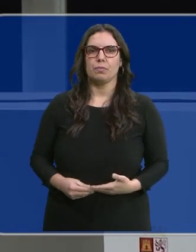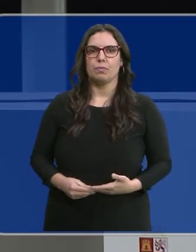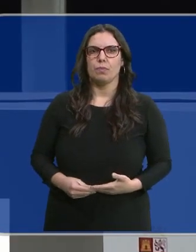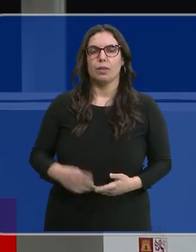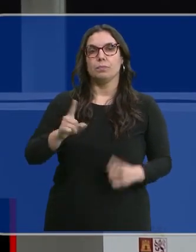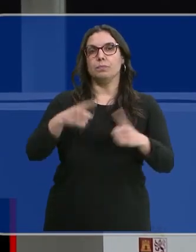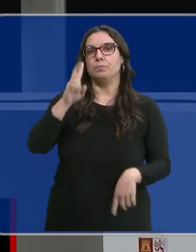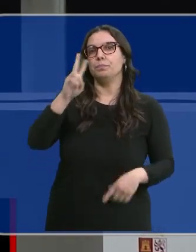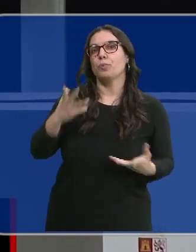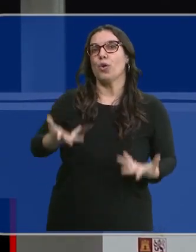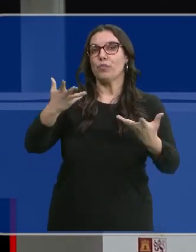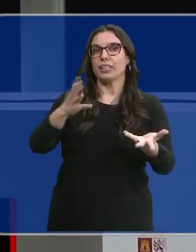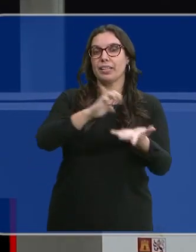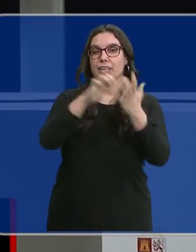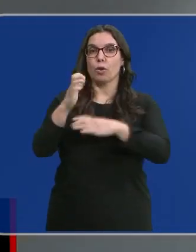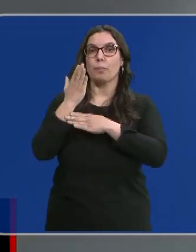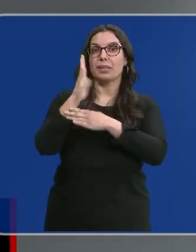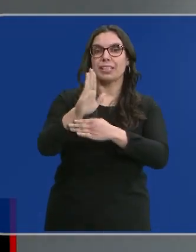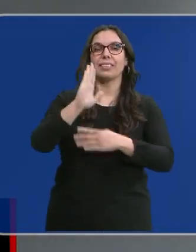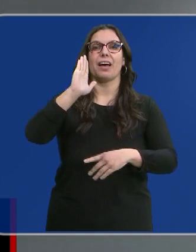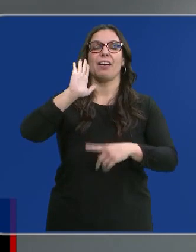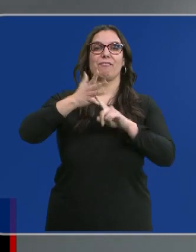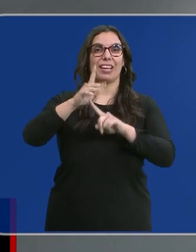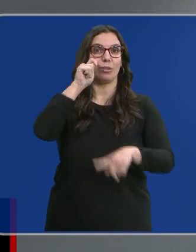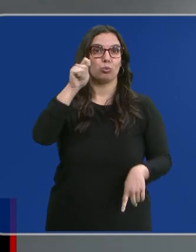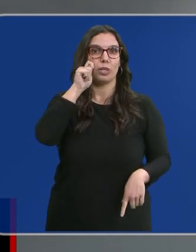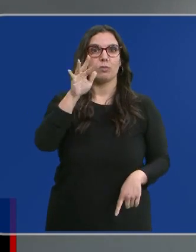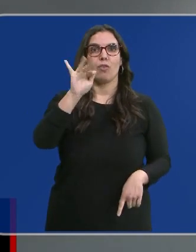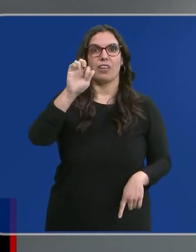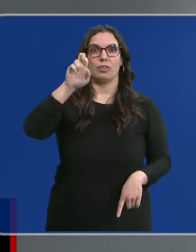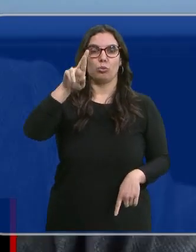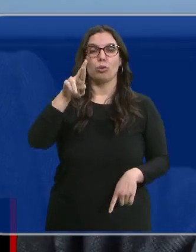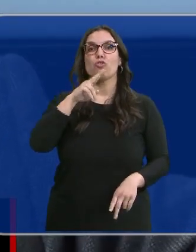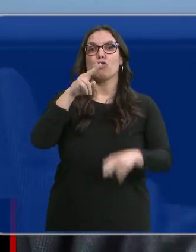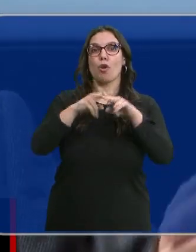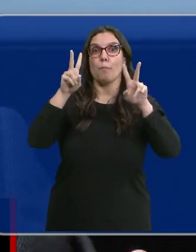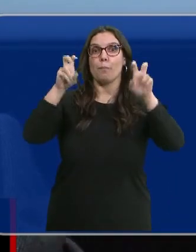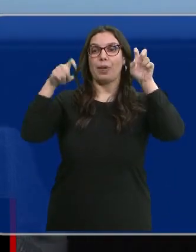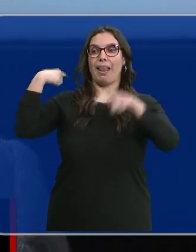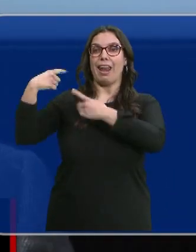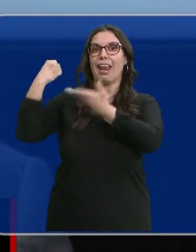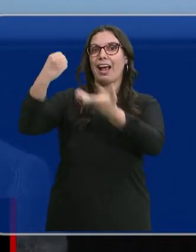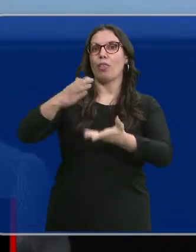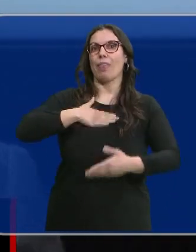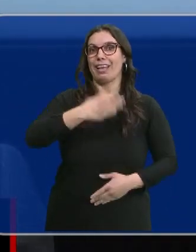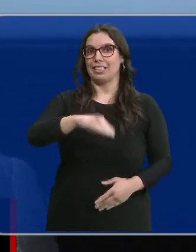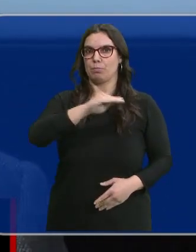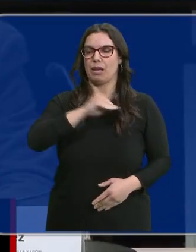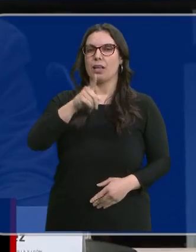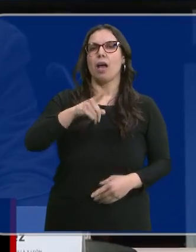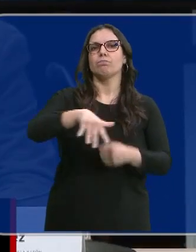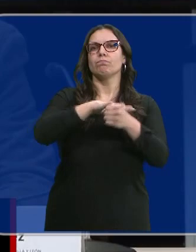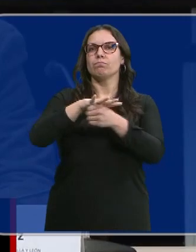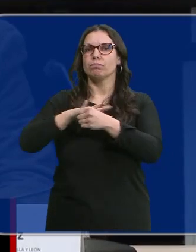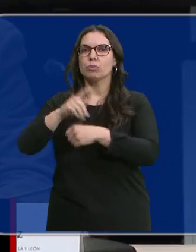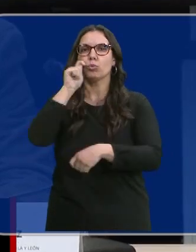Les mostraremos la oferta que Castilla y León presentará en Fitur. Bajo el lema legado de España apoyará en tres pilares sus atractivos turísticos. La